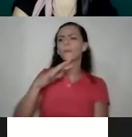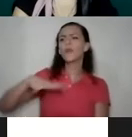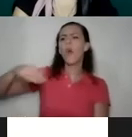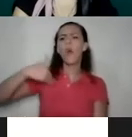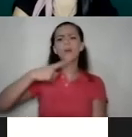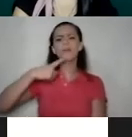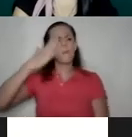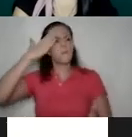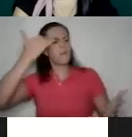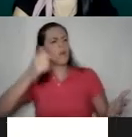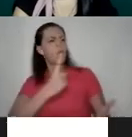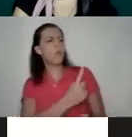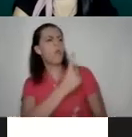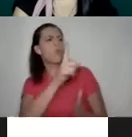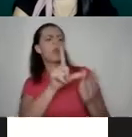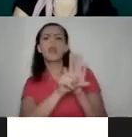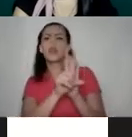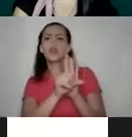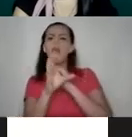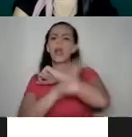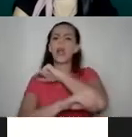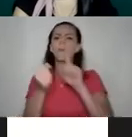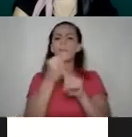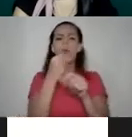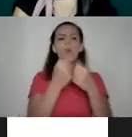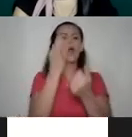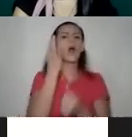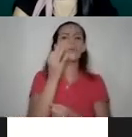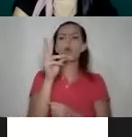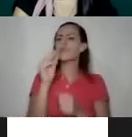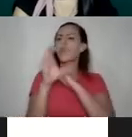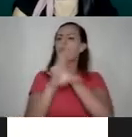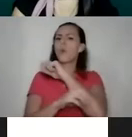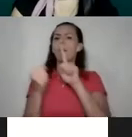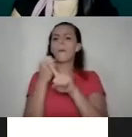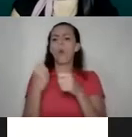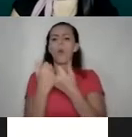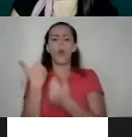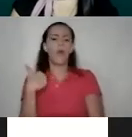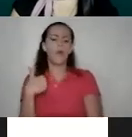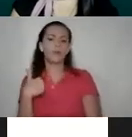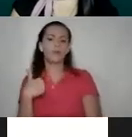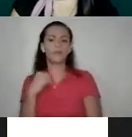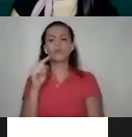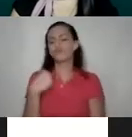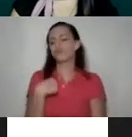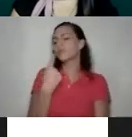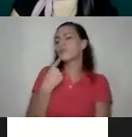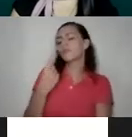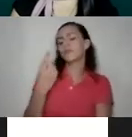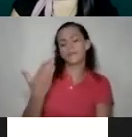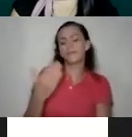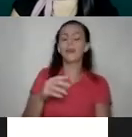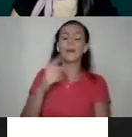¿por qué hay una ley que penaliza la violencia contra la mujer y no hay una ley que penaliza la violencia contra los hombres? Yo siempre les digo lo siguiente, yo les digo, que